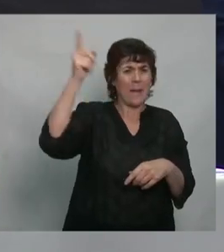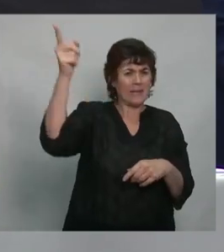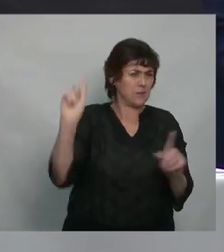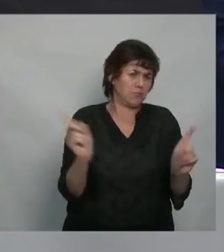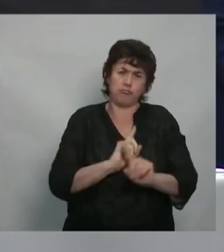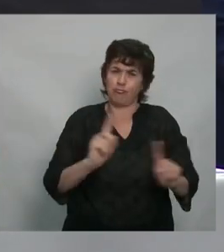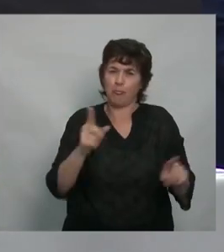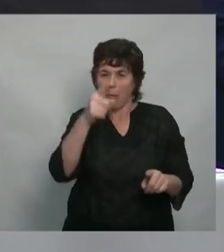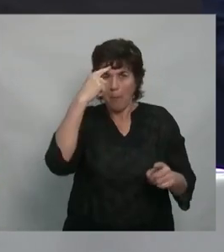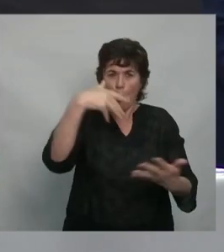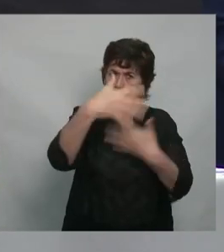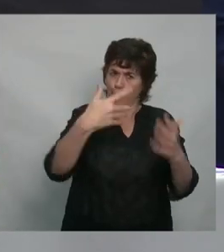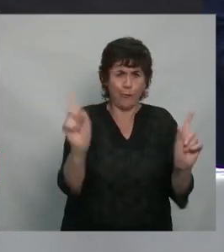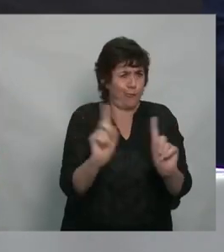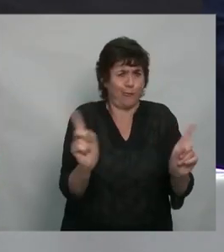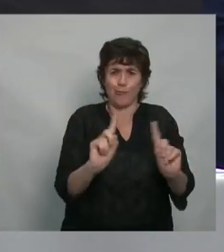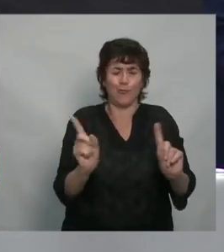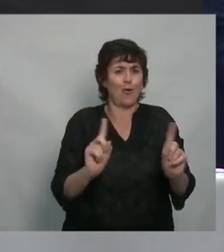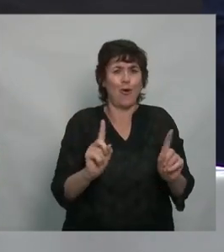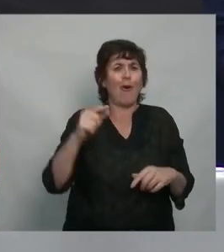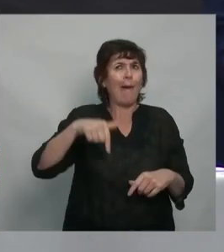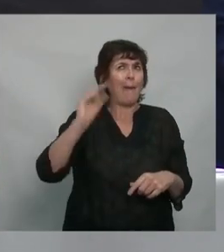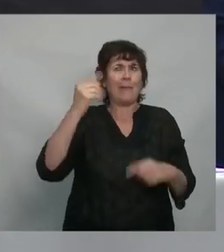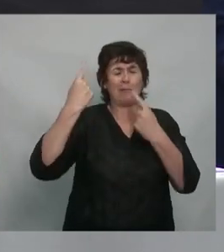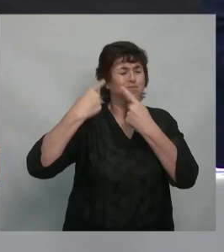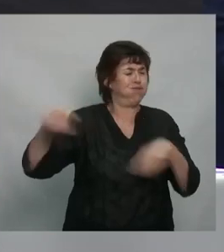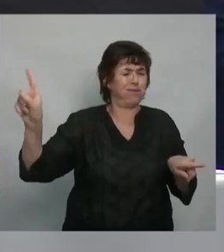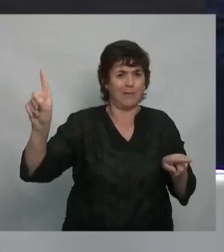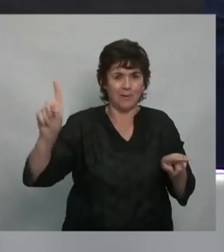se confunda. bien tenemos, tal vez,